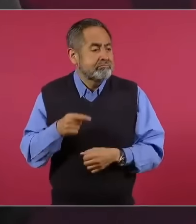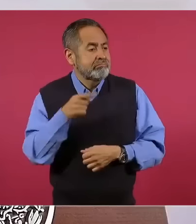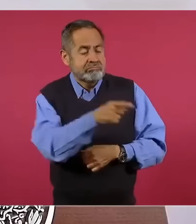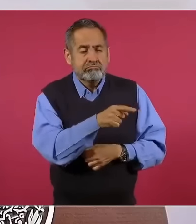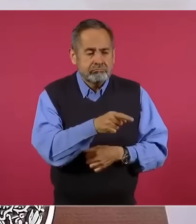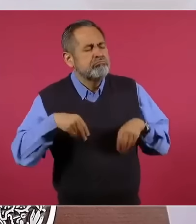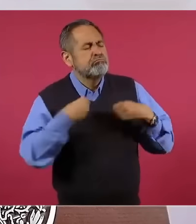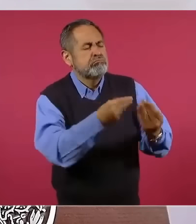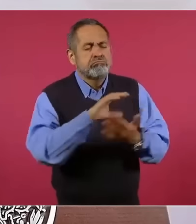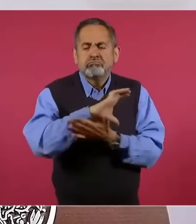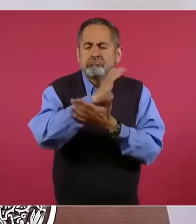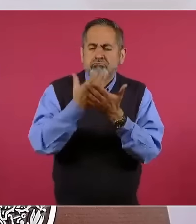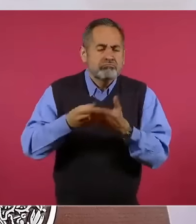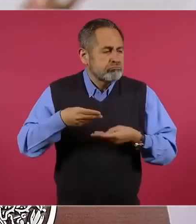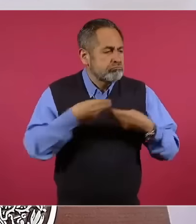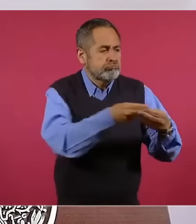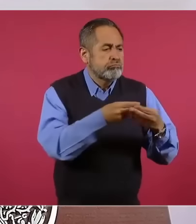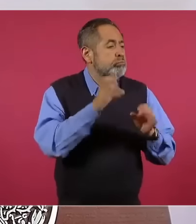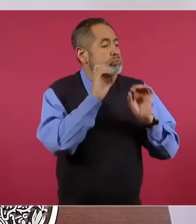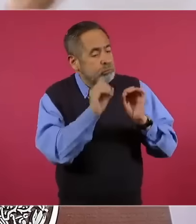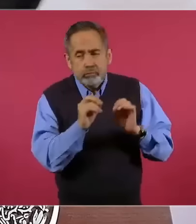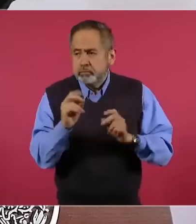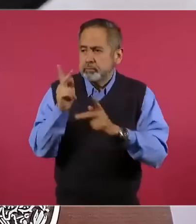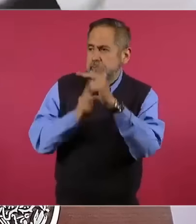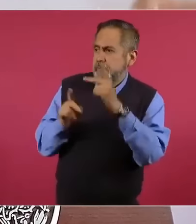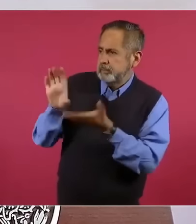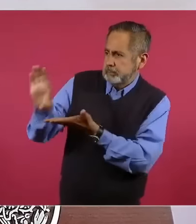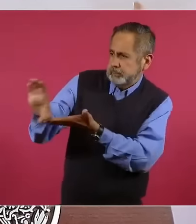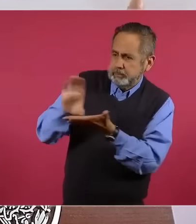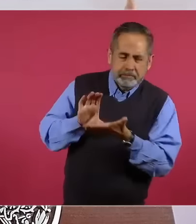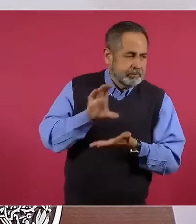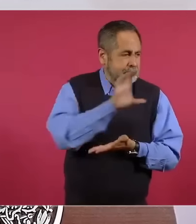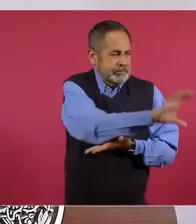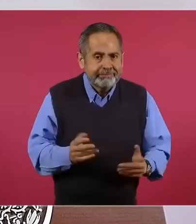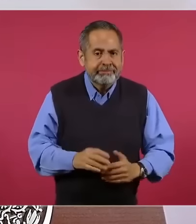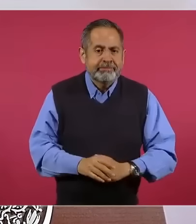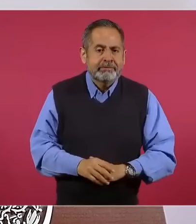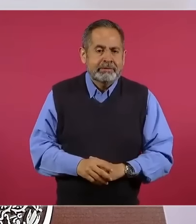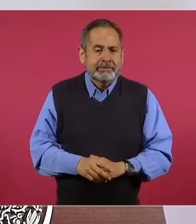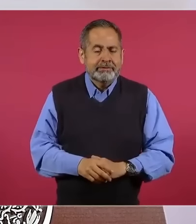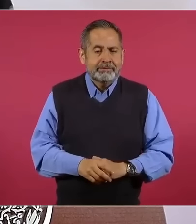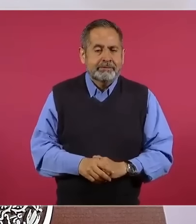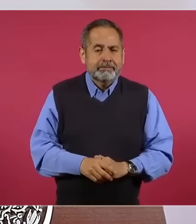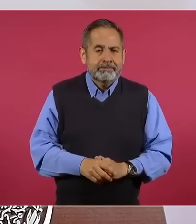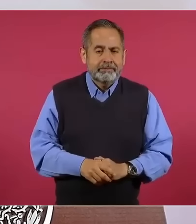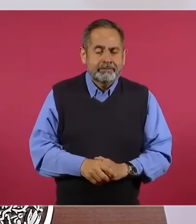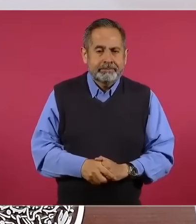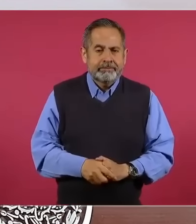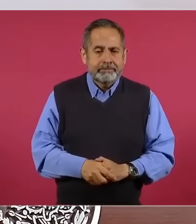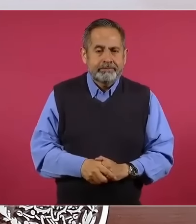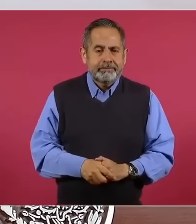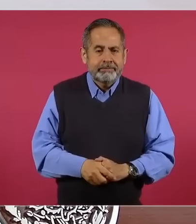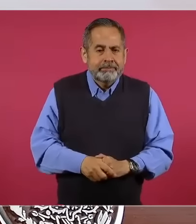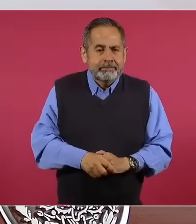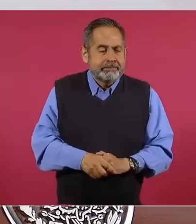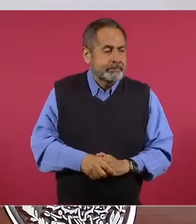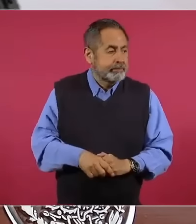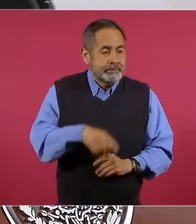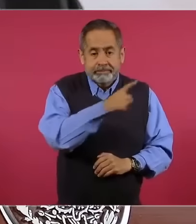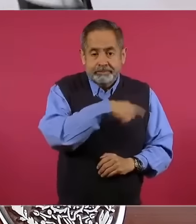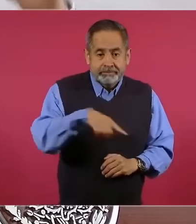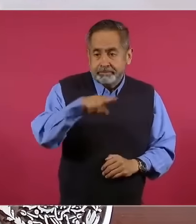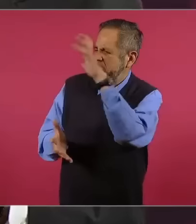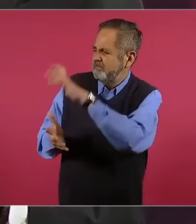contratos, créditos de la banca de desarrollo y saqueaban